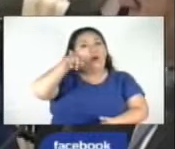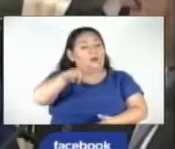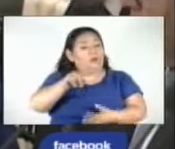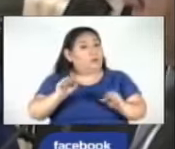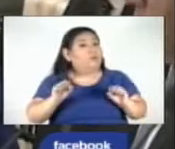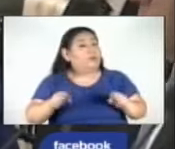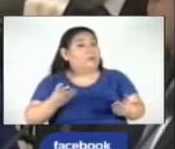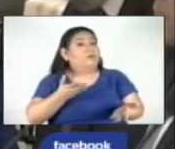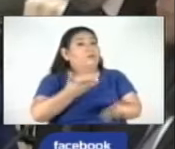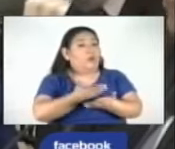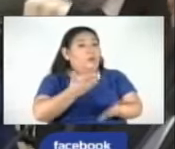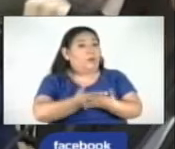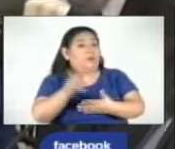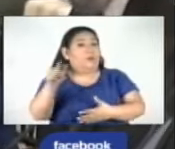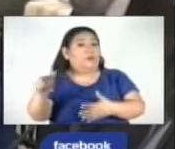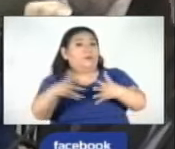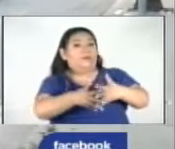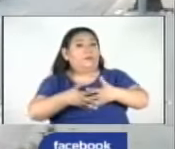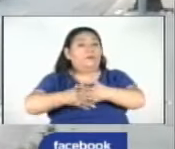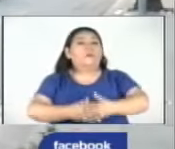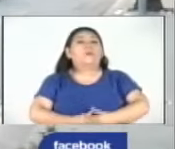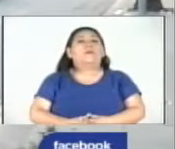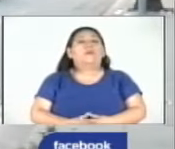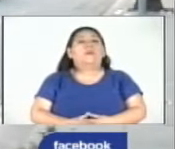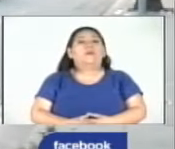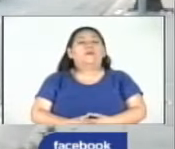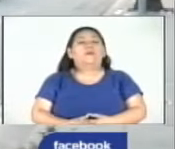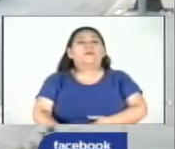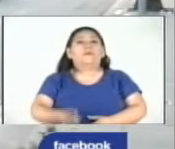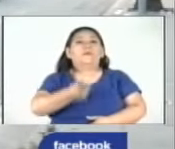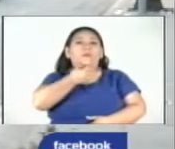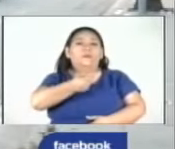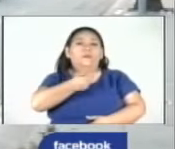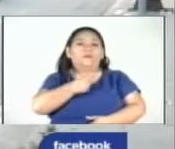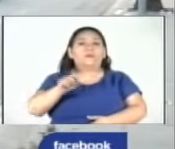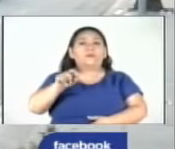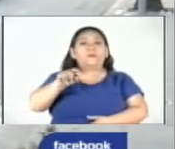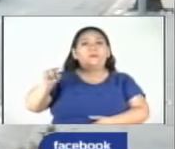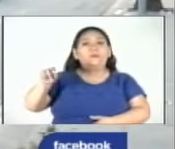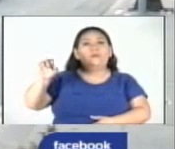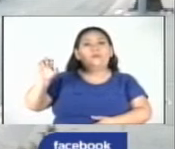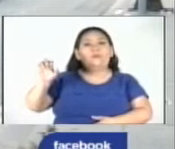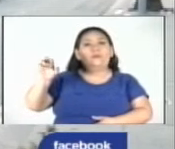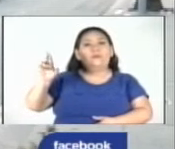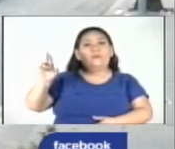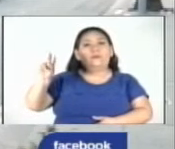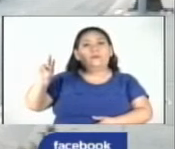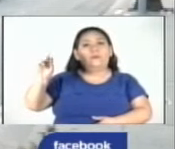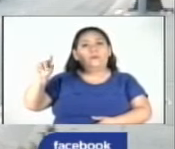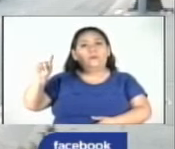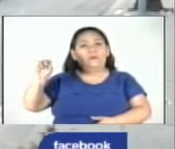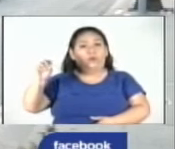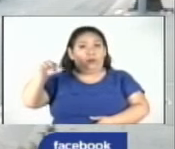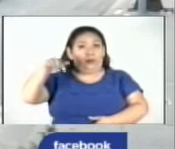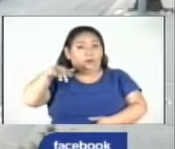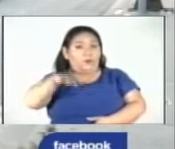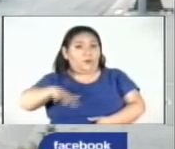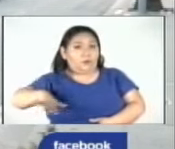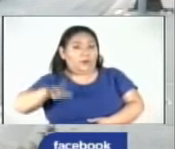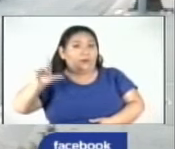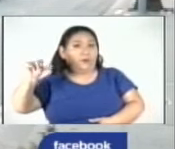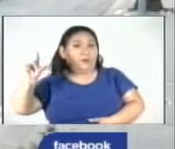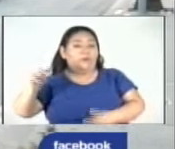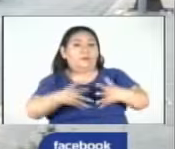siendo una apuesta para el gobierno estadounidense. Informó para la red de noticias Alba Visión desde Los Ángeles, California,